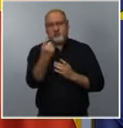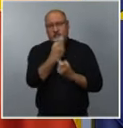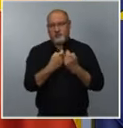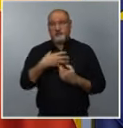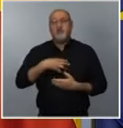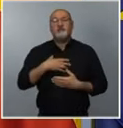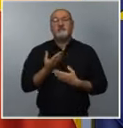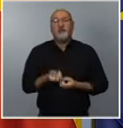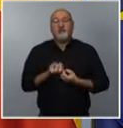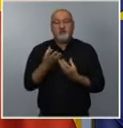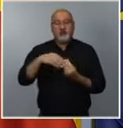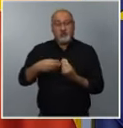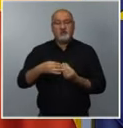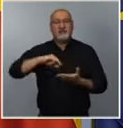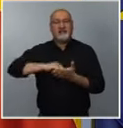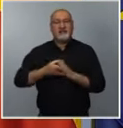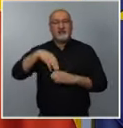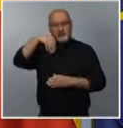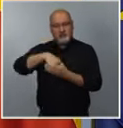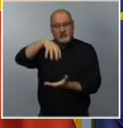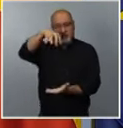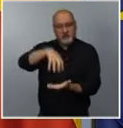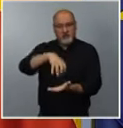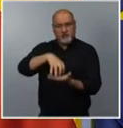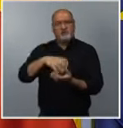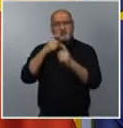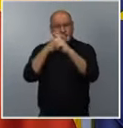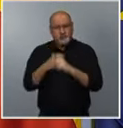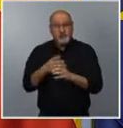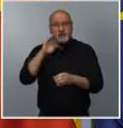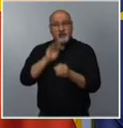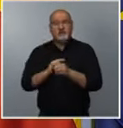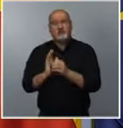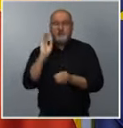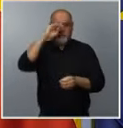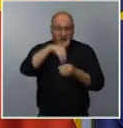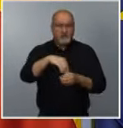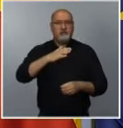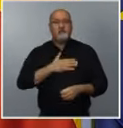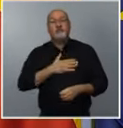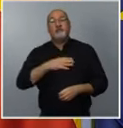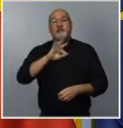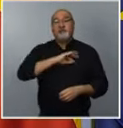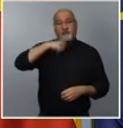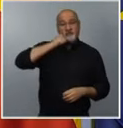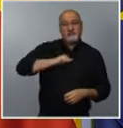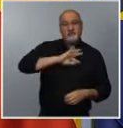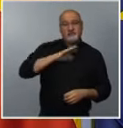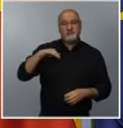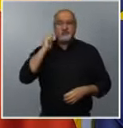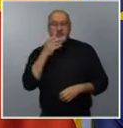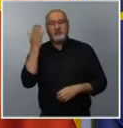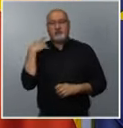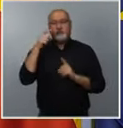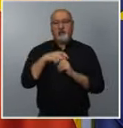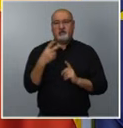Criptológico Nacional, se han producido dos intrusiones en el teléfono móvil del presidente en mayo de 2021